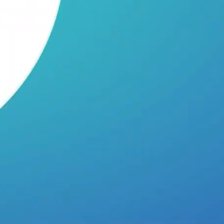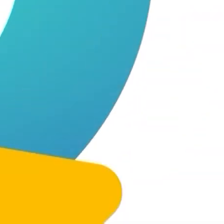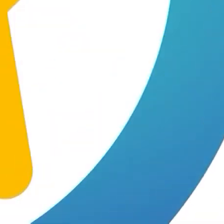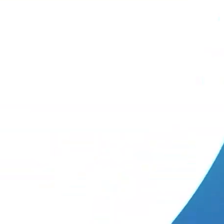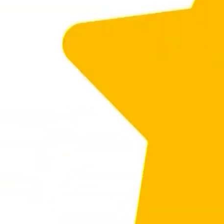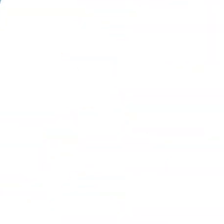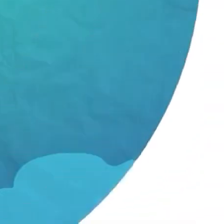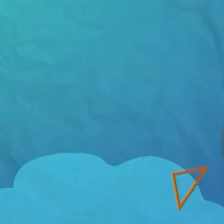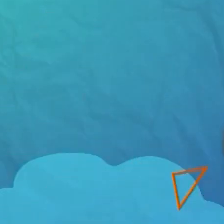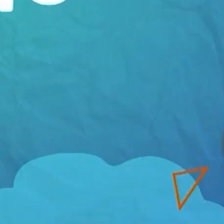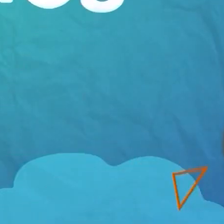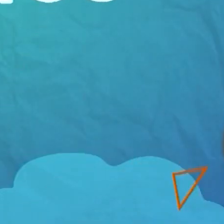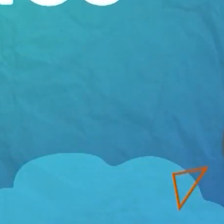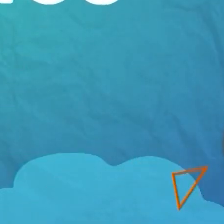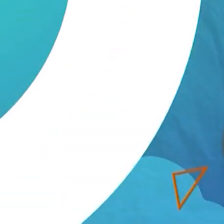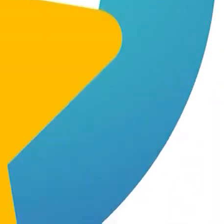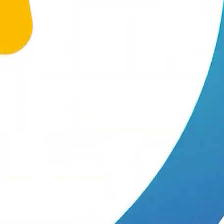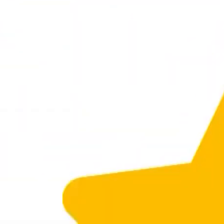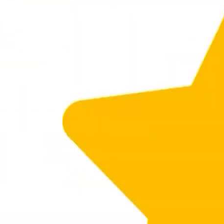Pronto regresamos con Vamos a ver.